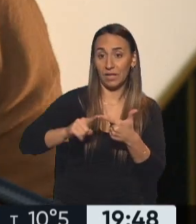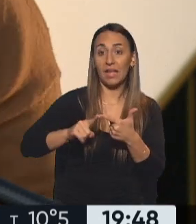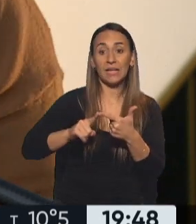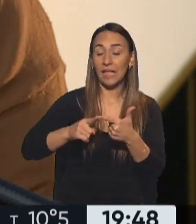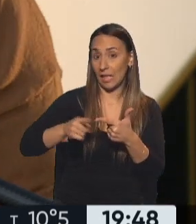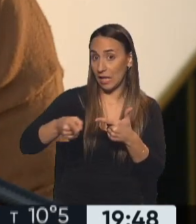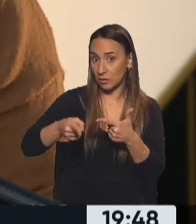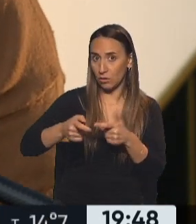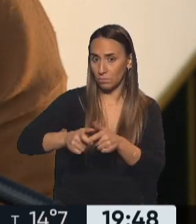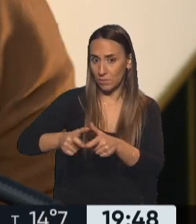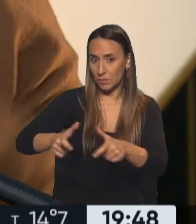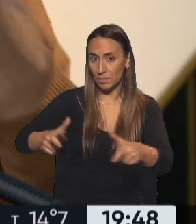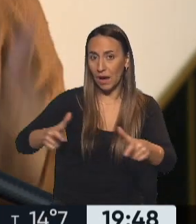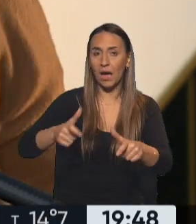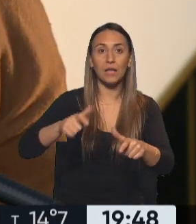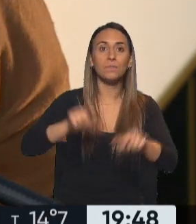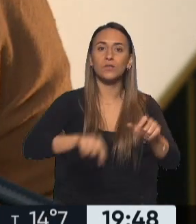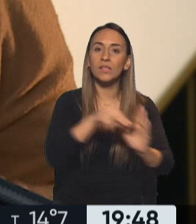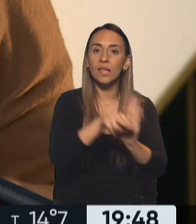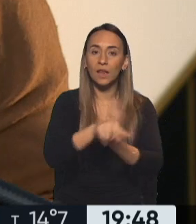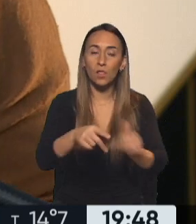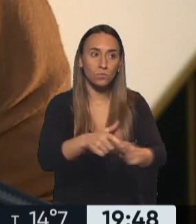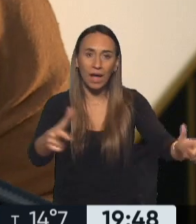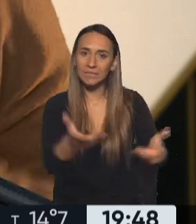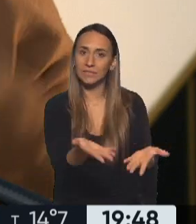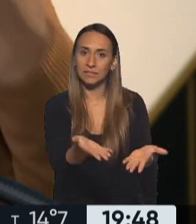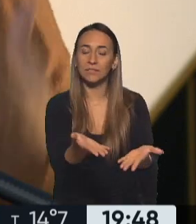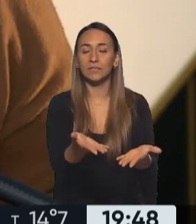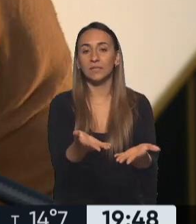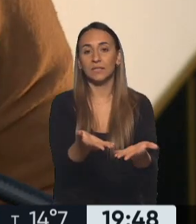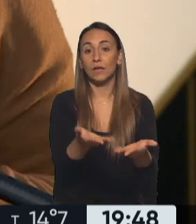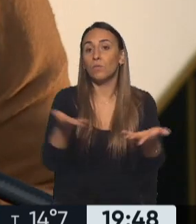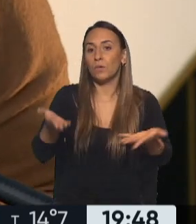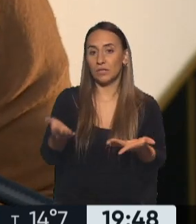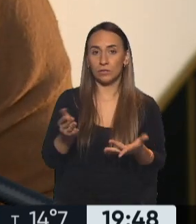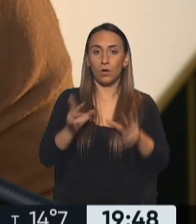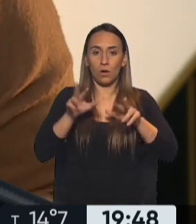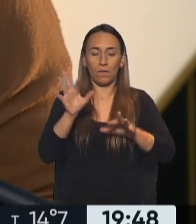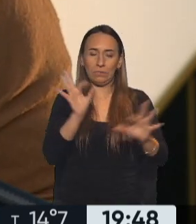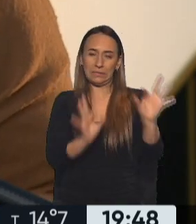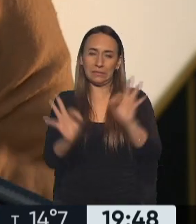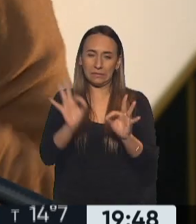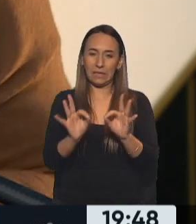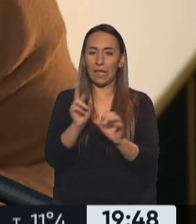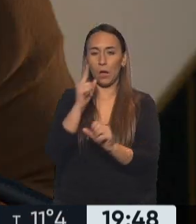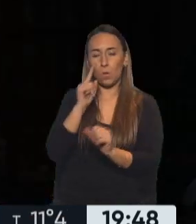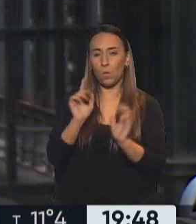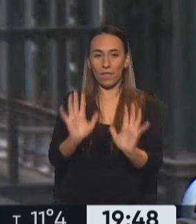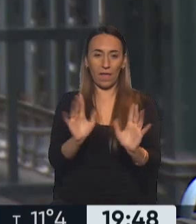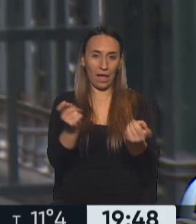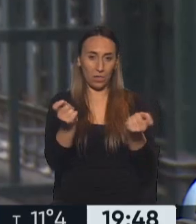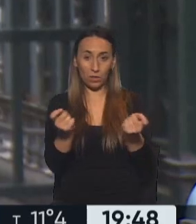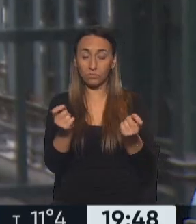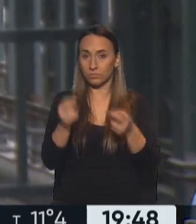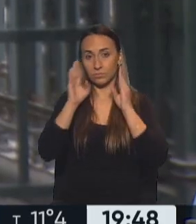están provocando un aumento en las internaciones, con lo cual las estrategias de prevención ya no están orientadas solo